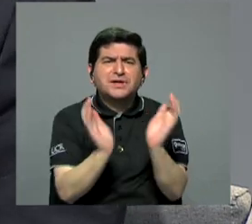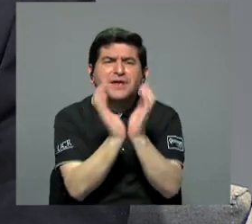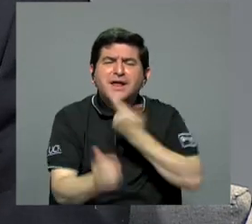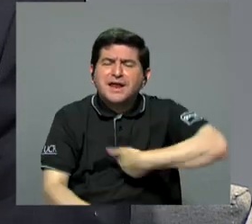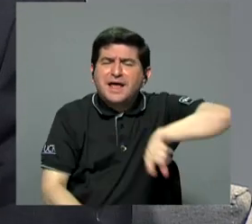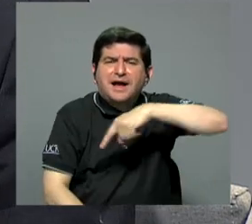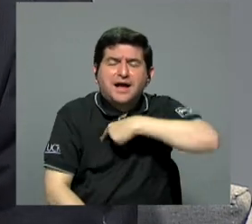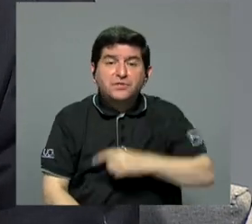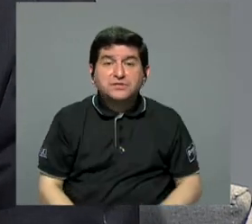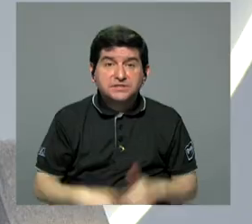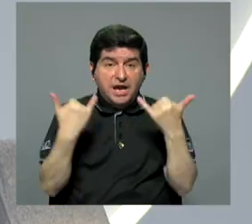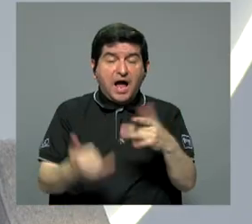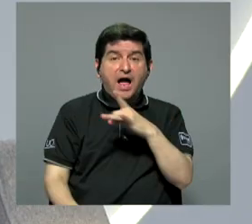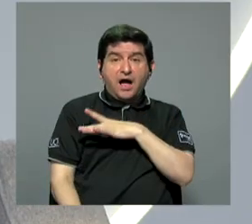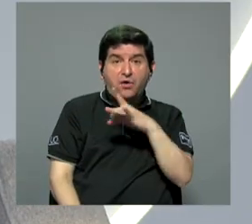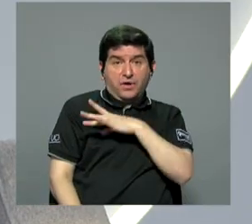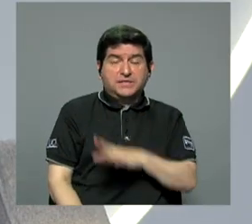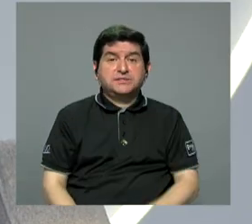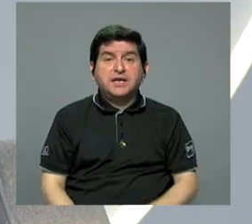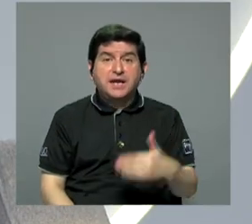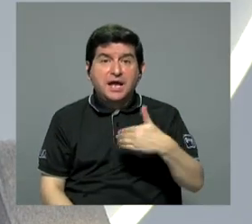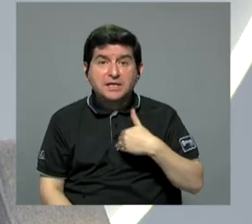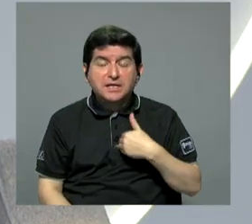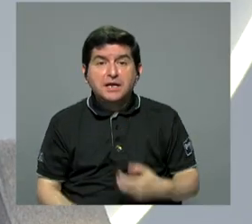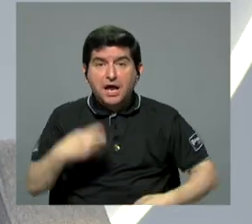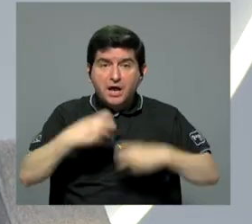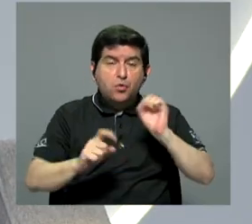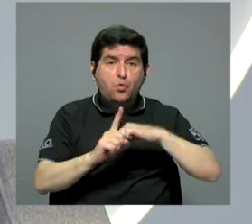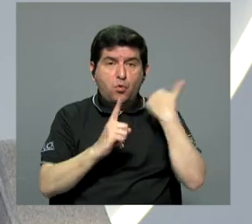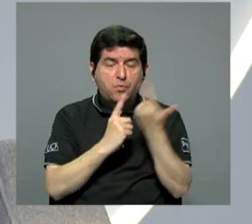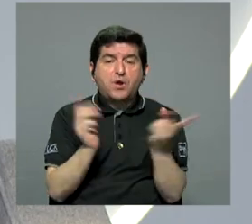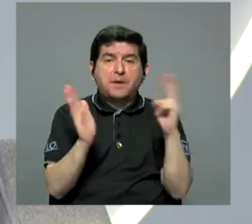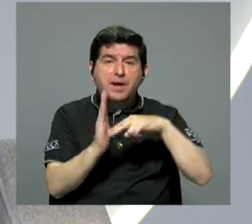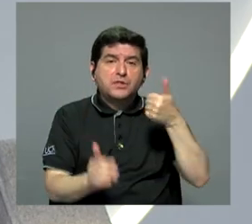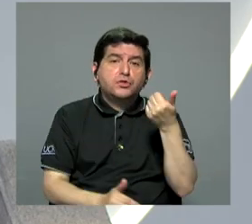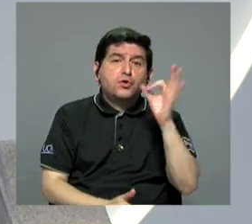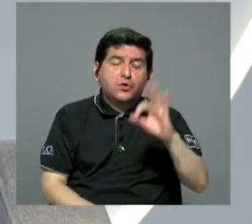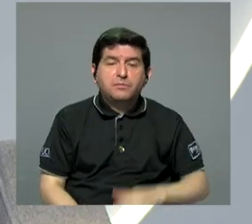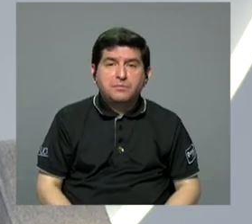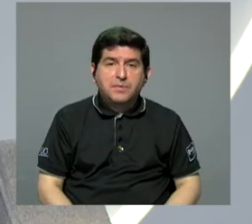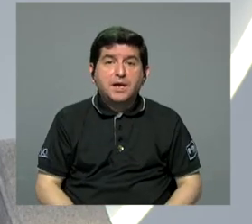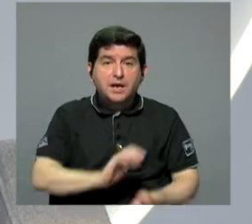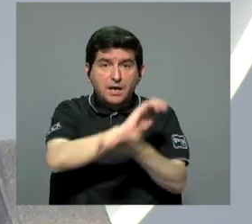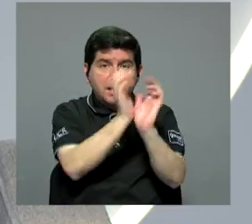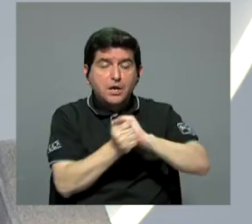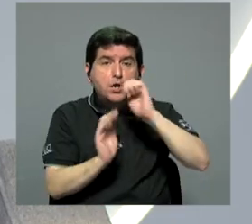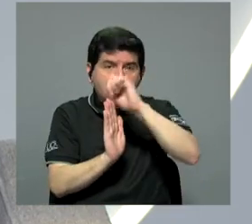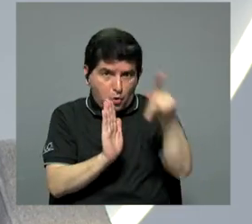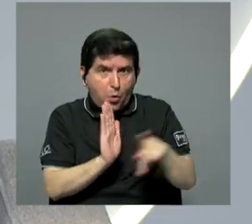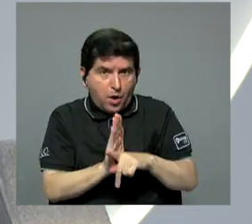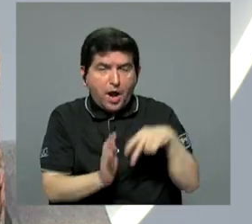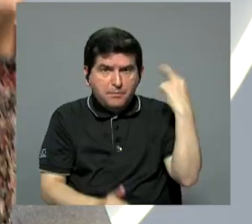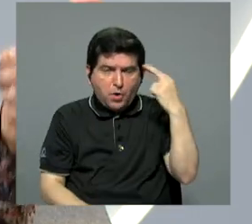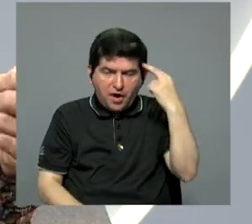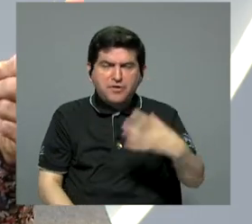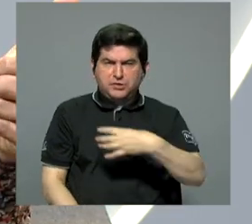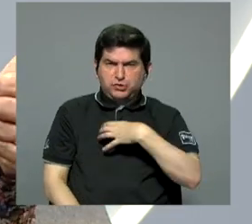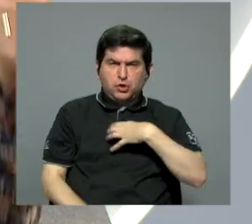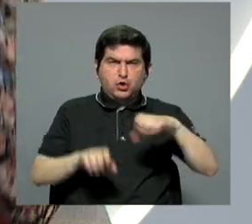tener... Es que la caja nuestra... Bueno, Chile en este momento tuvo un estallido social en el 2019. Pero por otras razones. O tiene un cambio constitucional, precisamente en